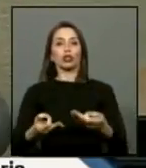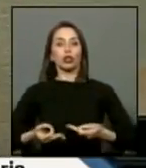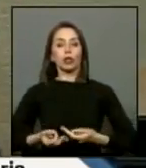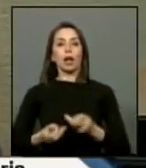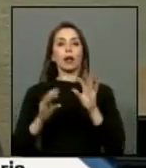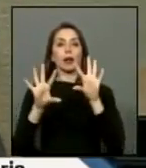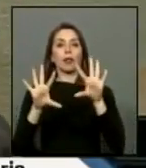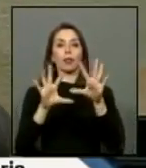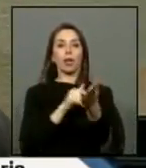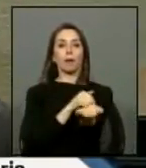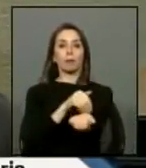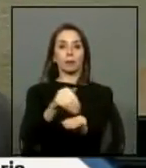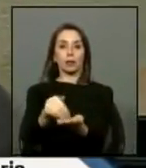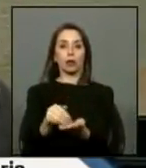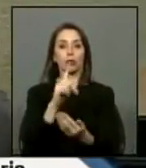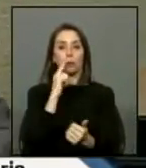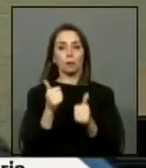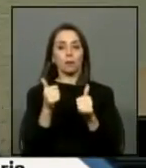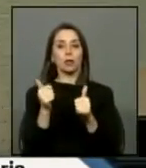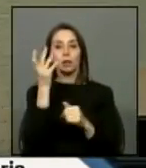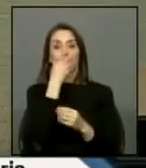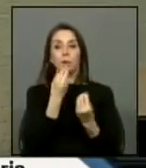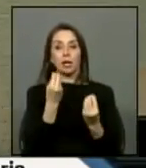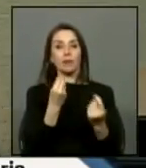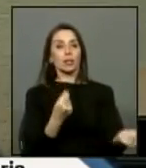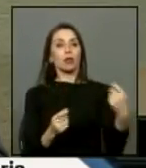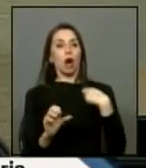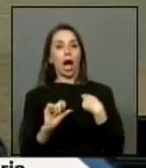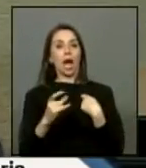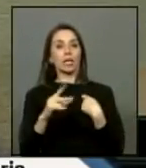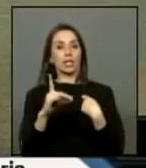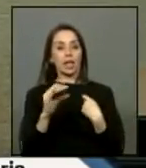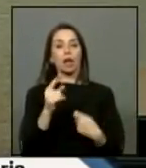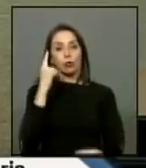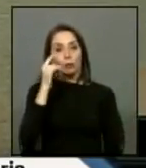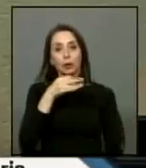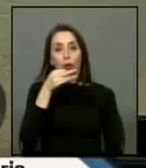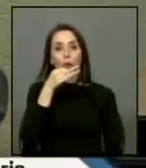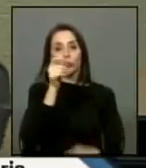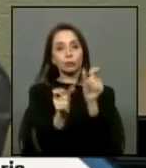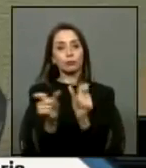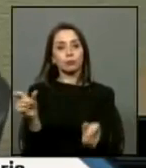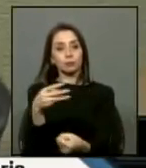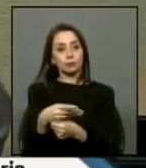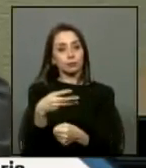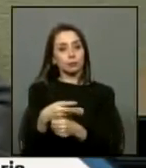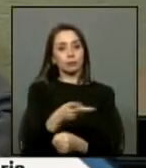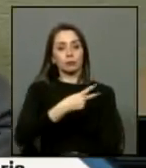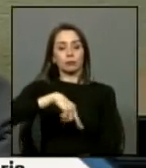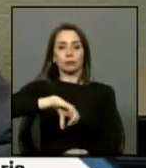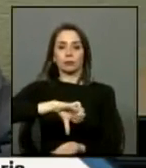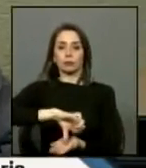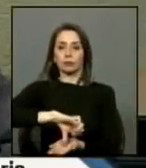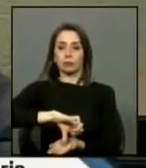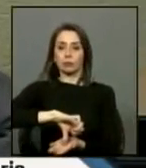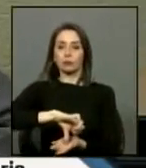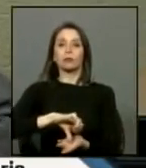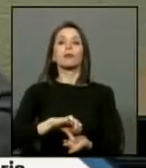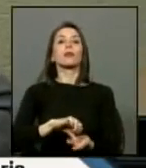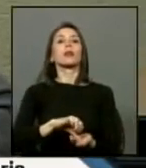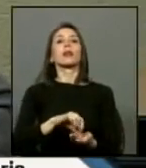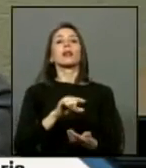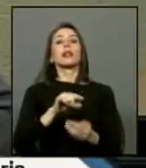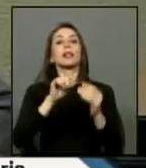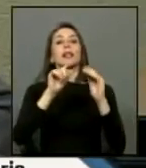millones de pesos fantástico maravilloso el aguinaldo pero les quiero contar que los adultos mayores de nuestro país recibieron un aguinaldo